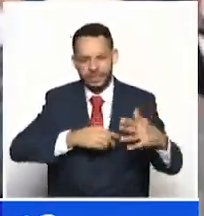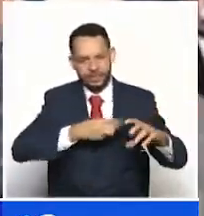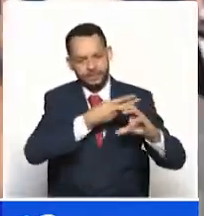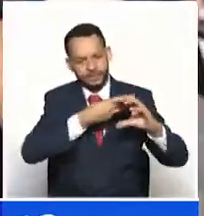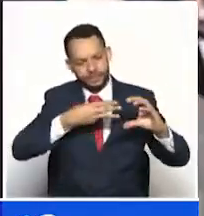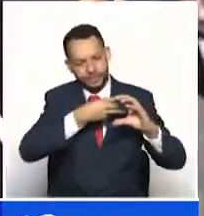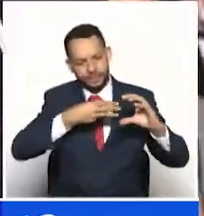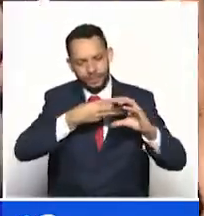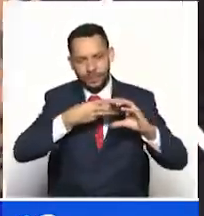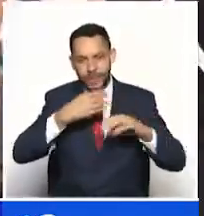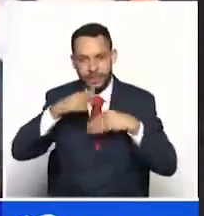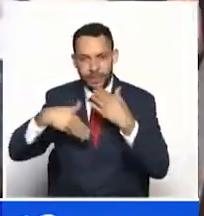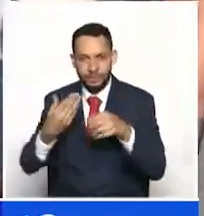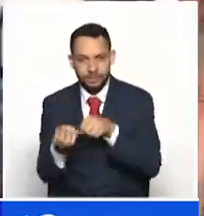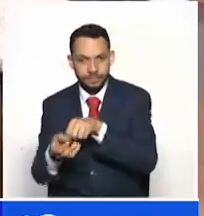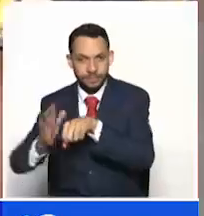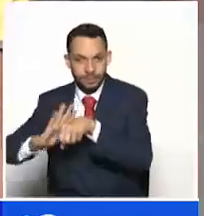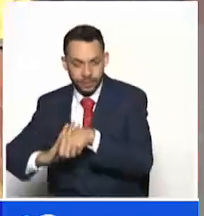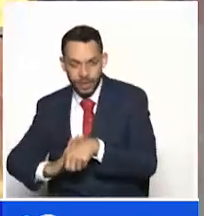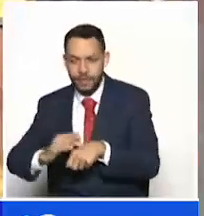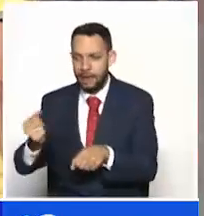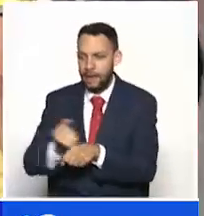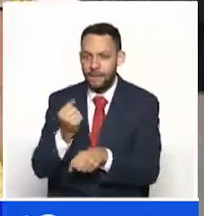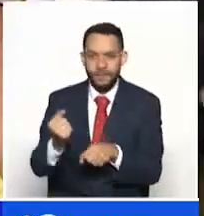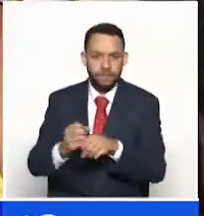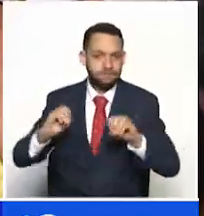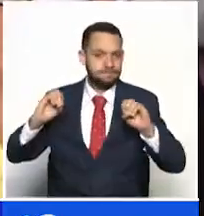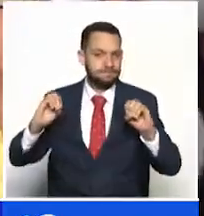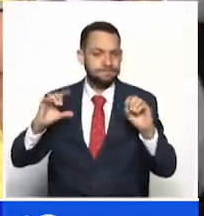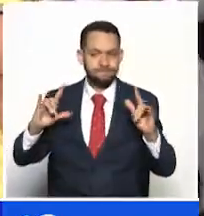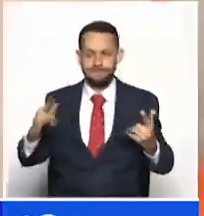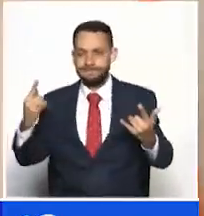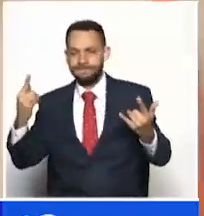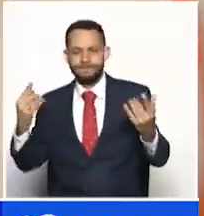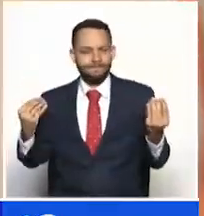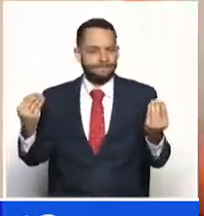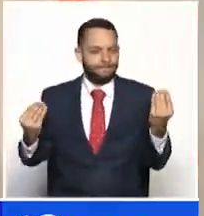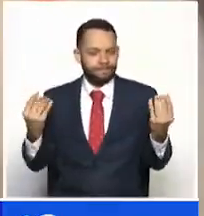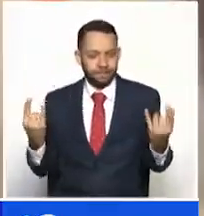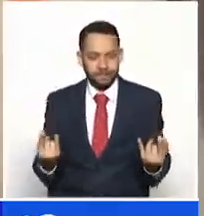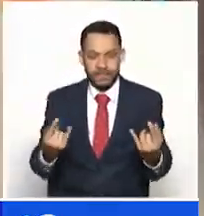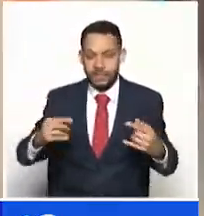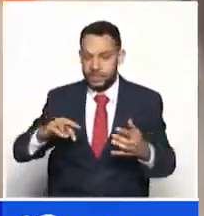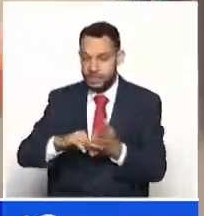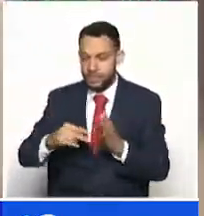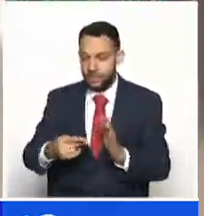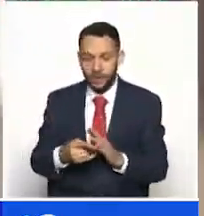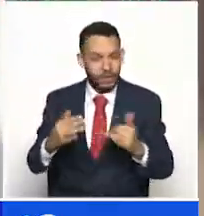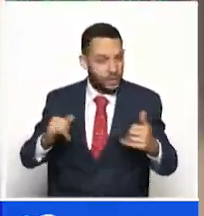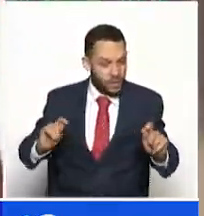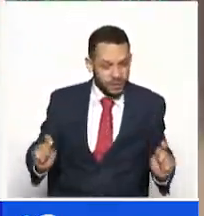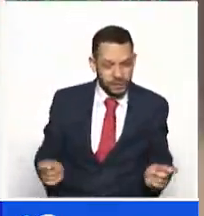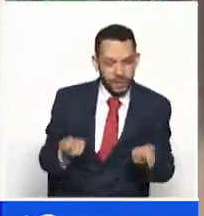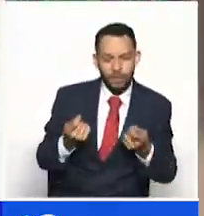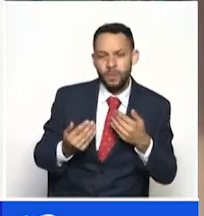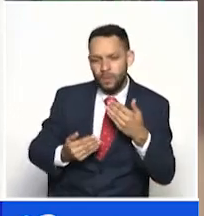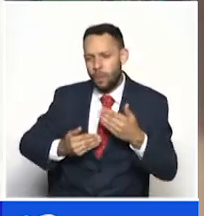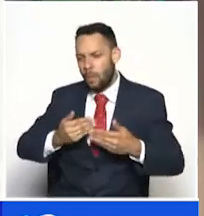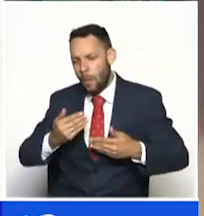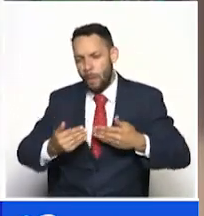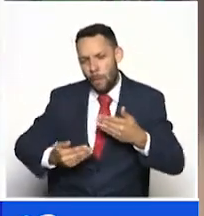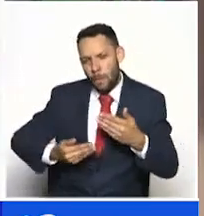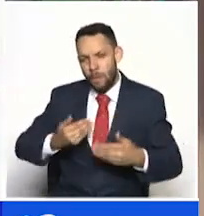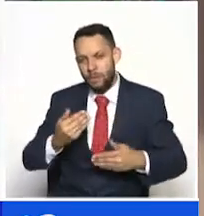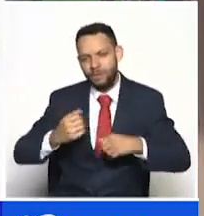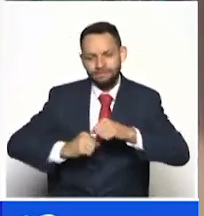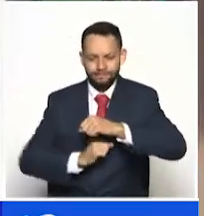alcanzaron tasas de desempleo muy altas comparadas a las de ahora, no significa una recuperación de la economía, sino una estabilización